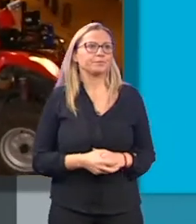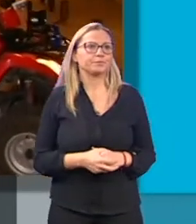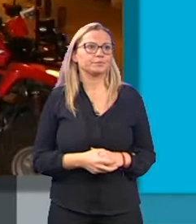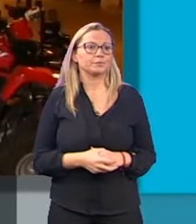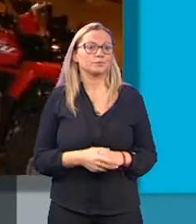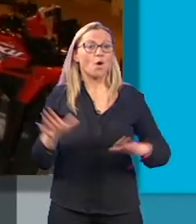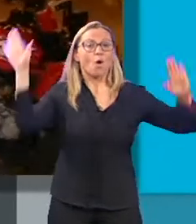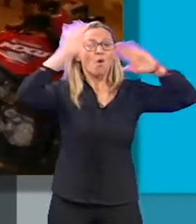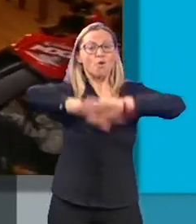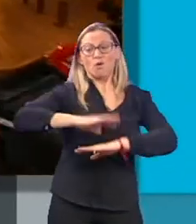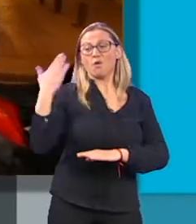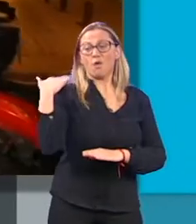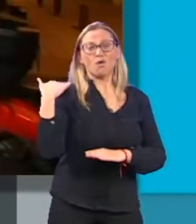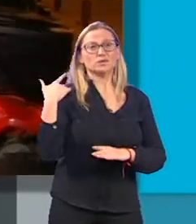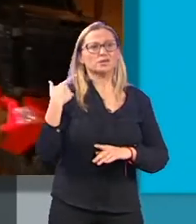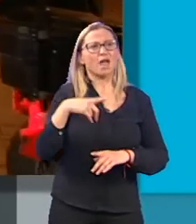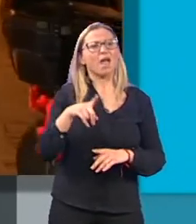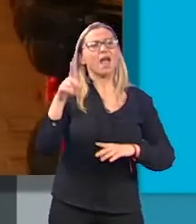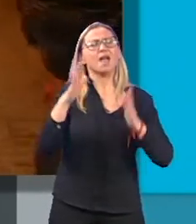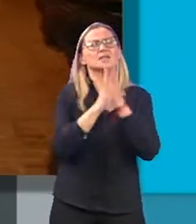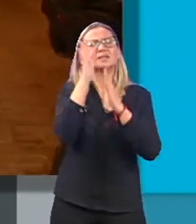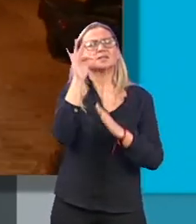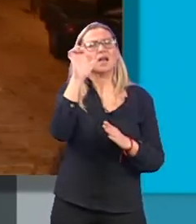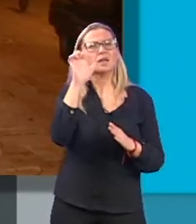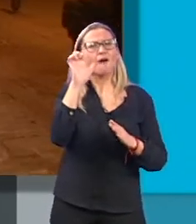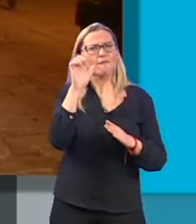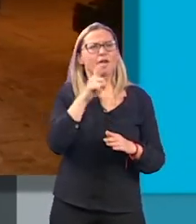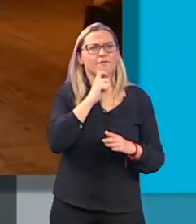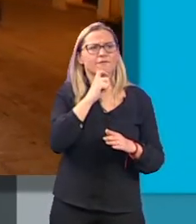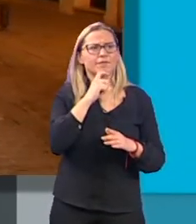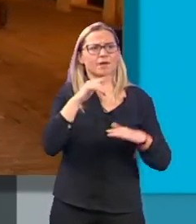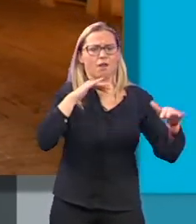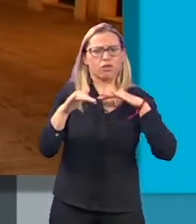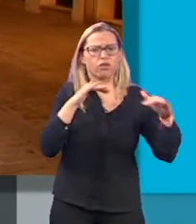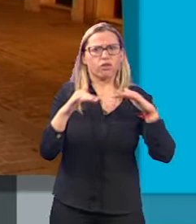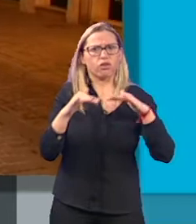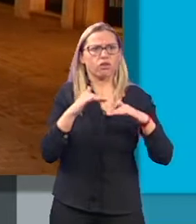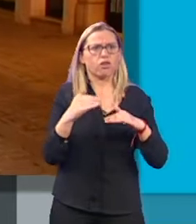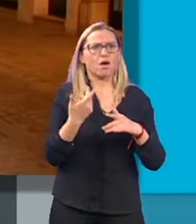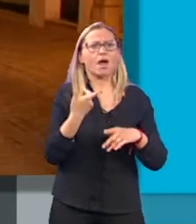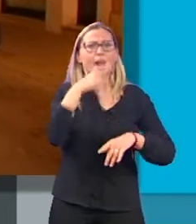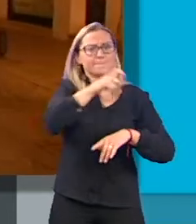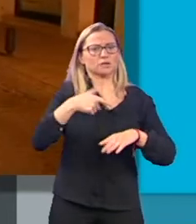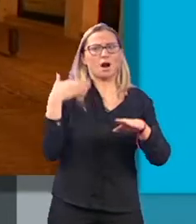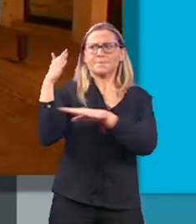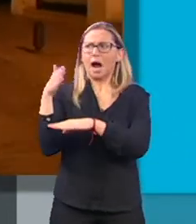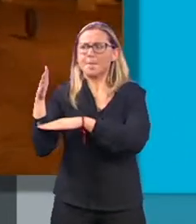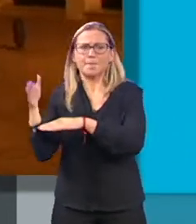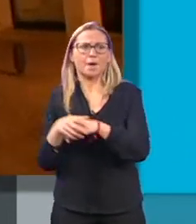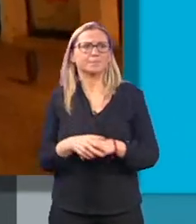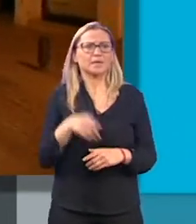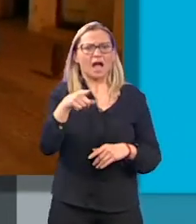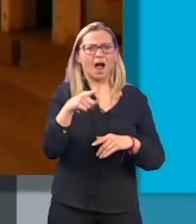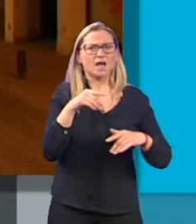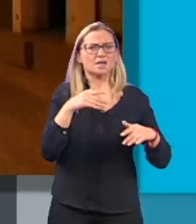Noche muy complicada en Santa Fe, donde los terremotos se echaron nuevamente, como en otras localidades, a muchos ciudadanos a la calle y donde se siguieron